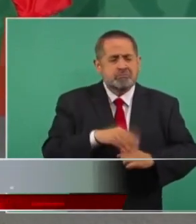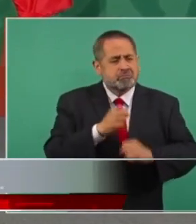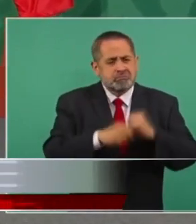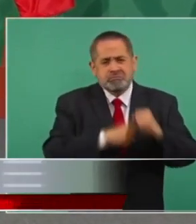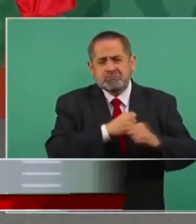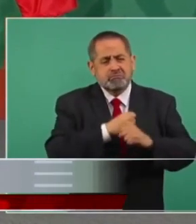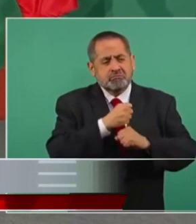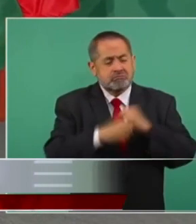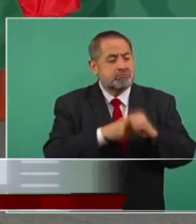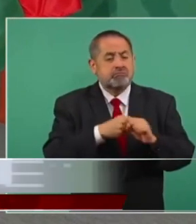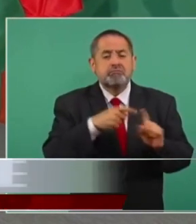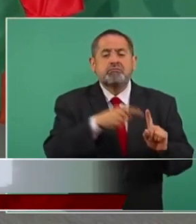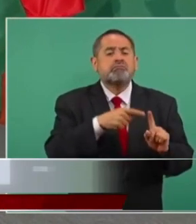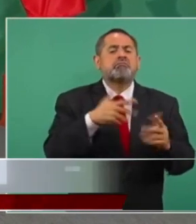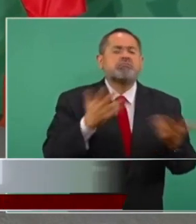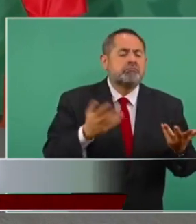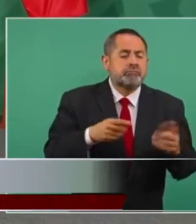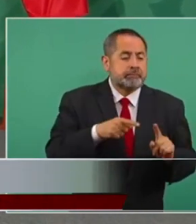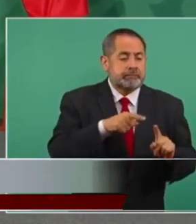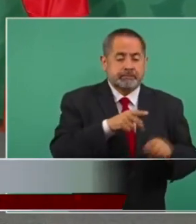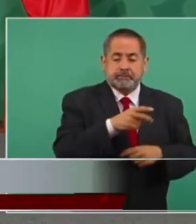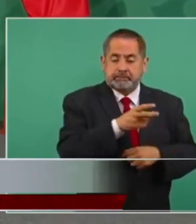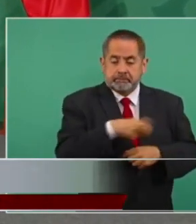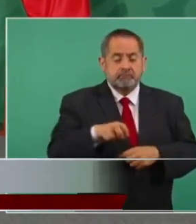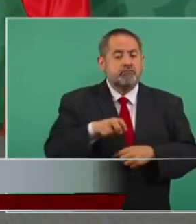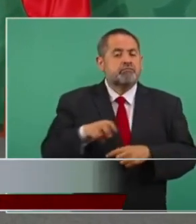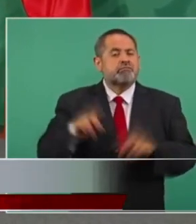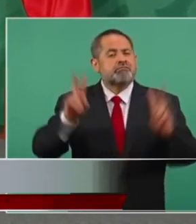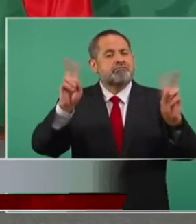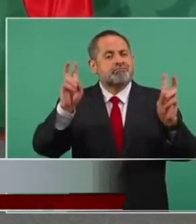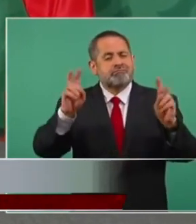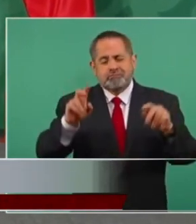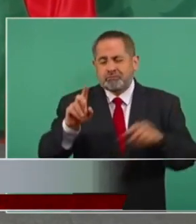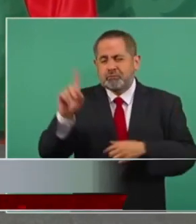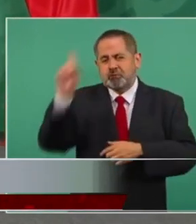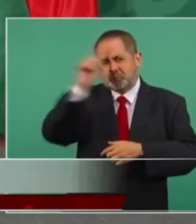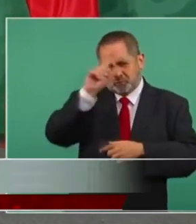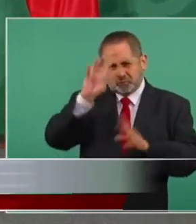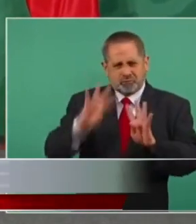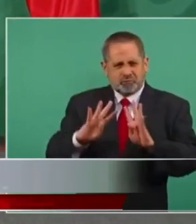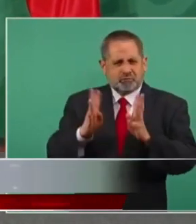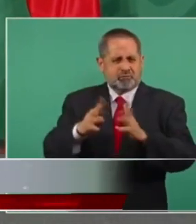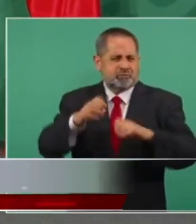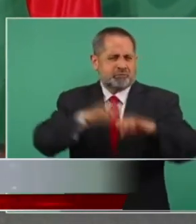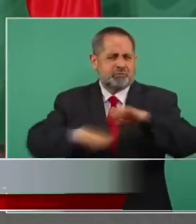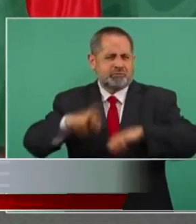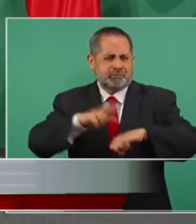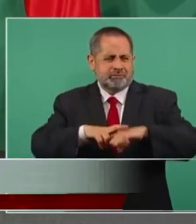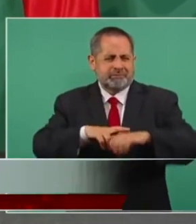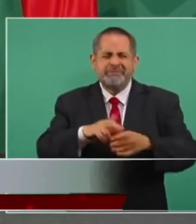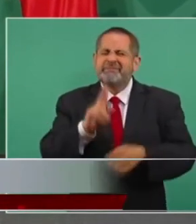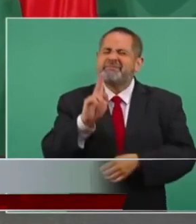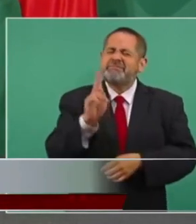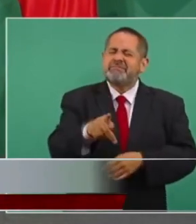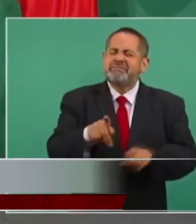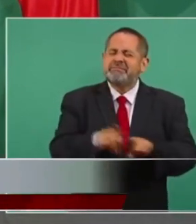el presidente del consejo coordinador empresarial una especie de Fidel Velázquez